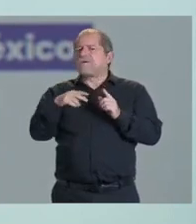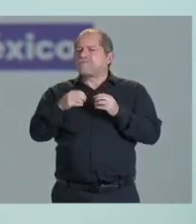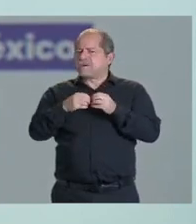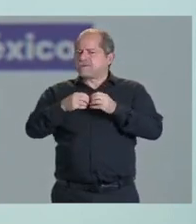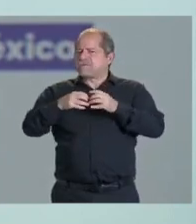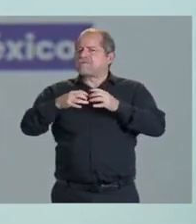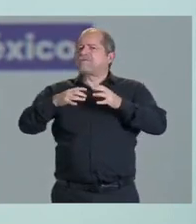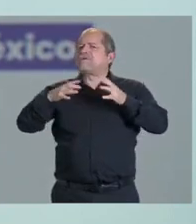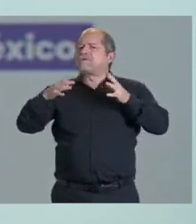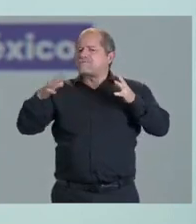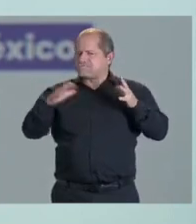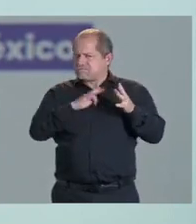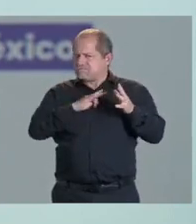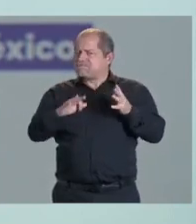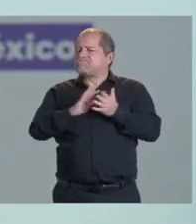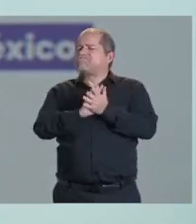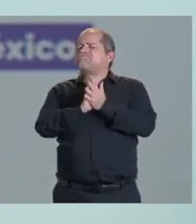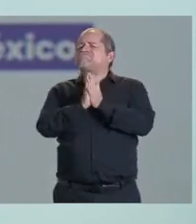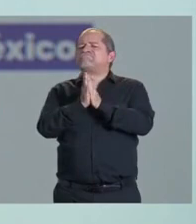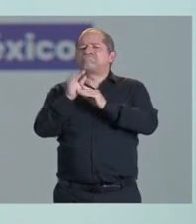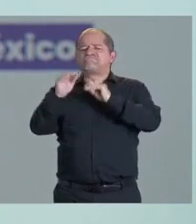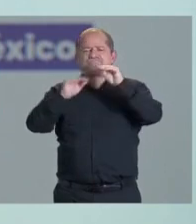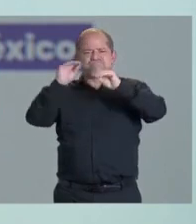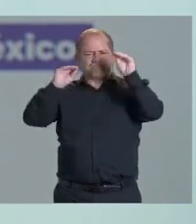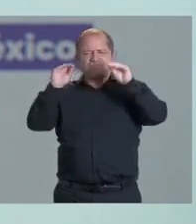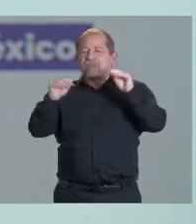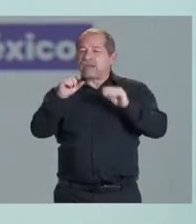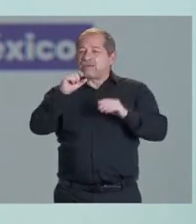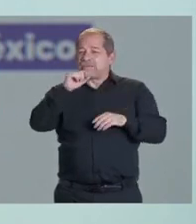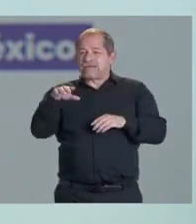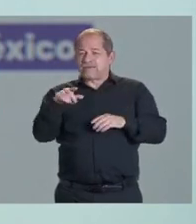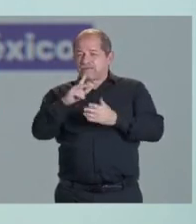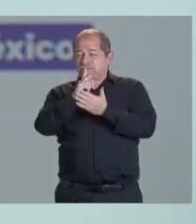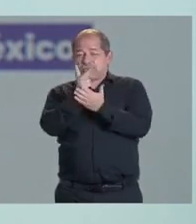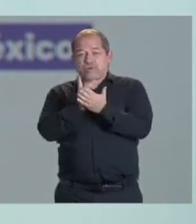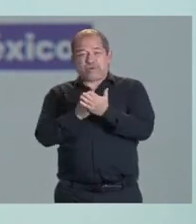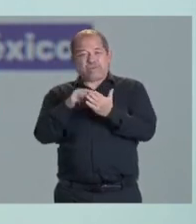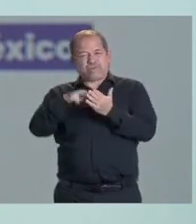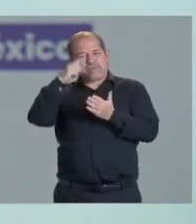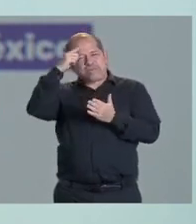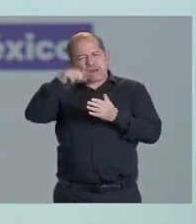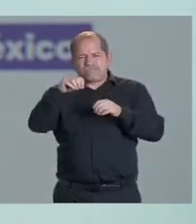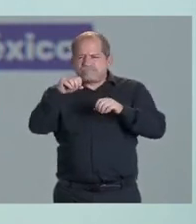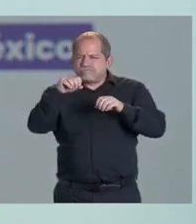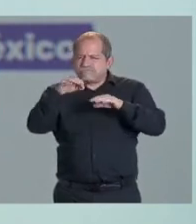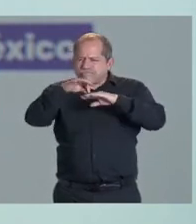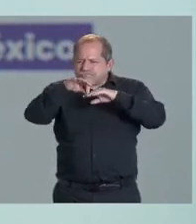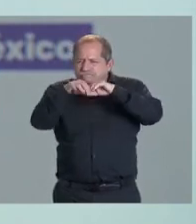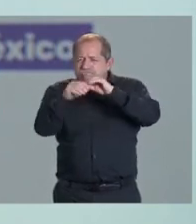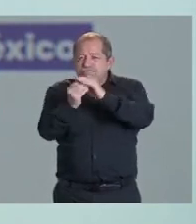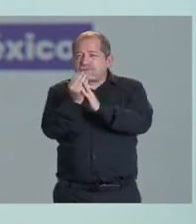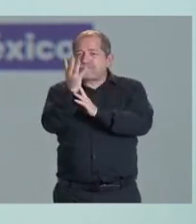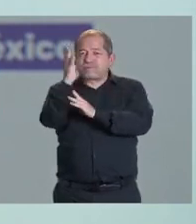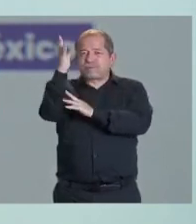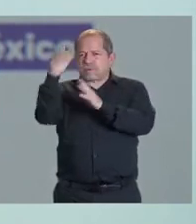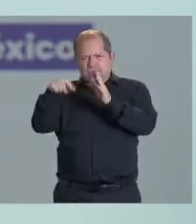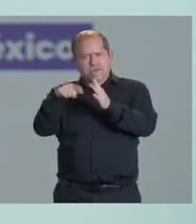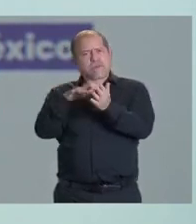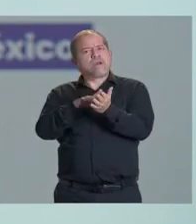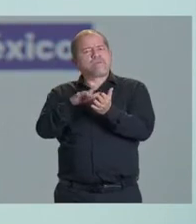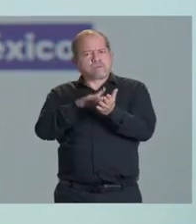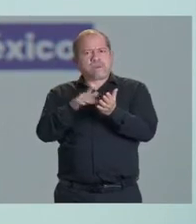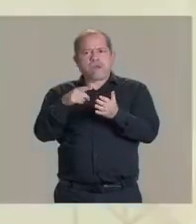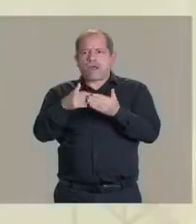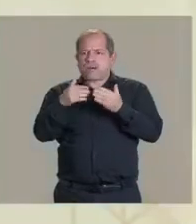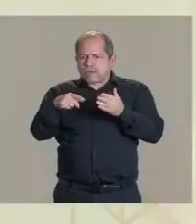continuar el programa Sembrando Vida que ha dado tantos resultados y ha apoyado a tanta gente que hoy vive justamente de reforestar